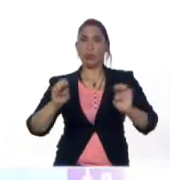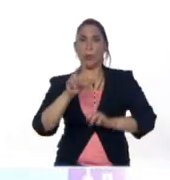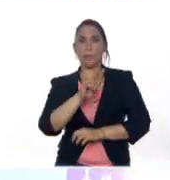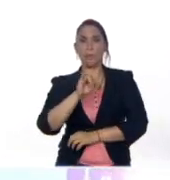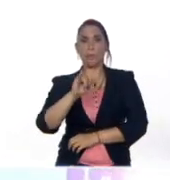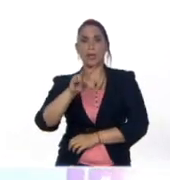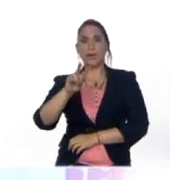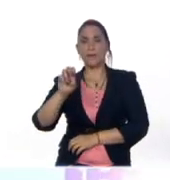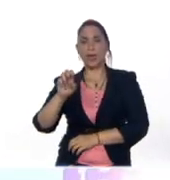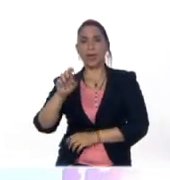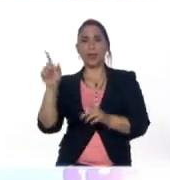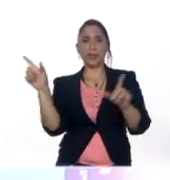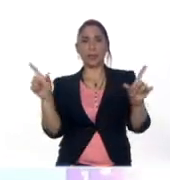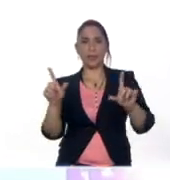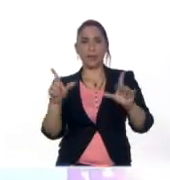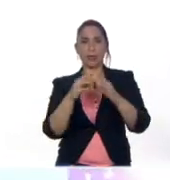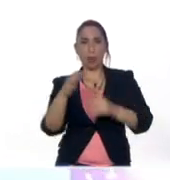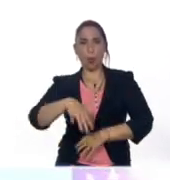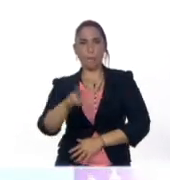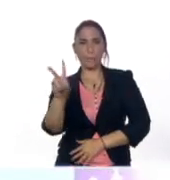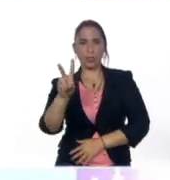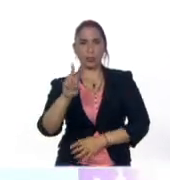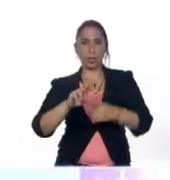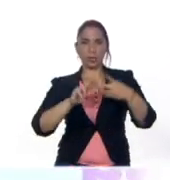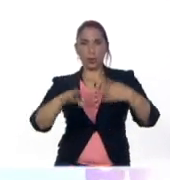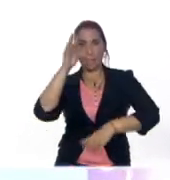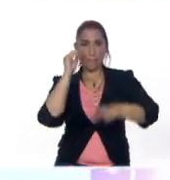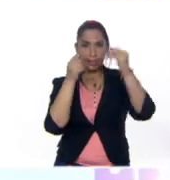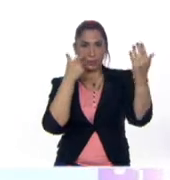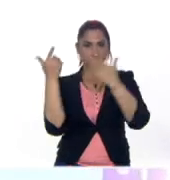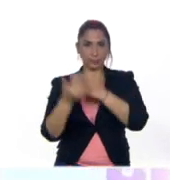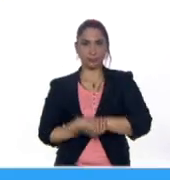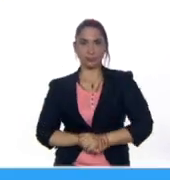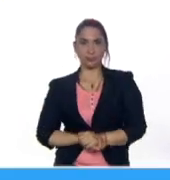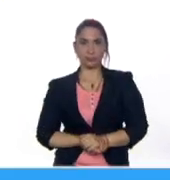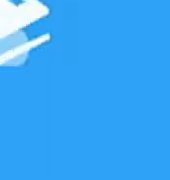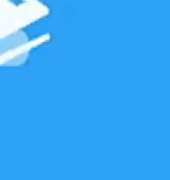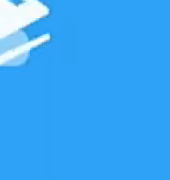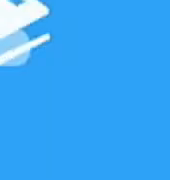sino también en toda Venezuela con los siguientes recursos para el aprendizaje